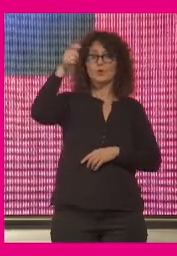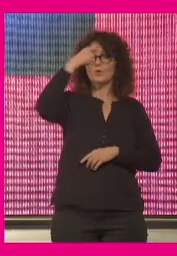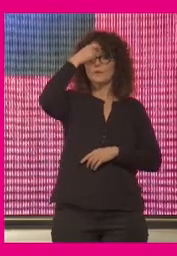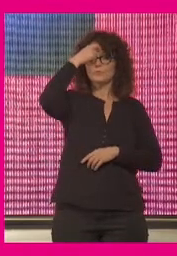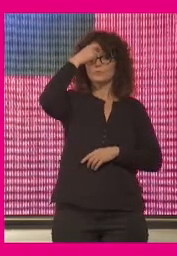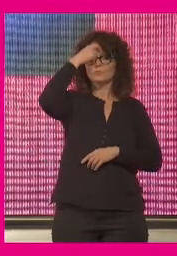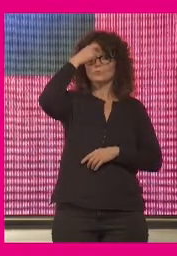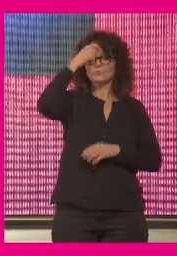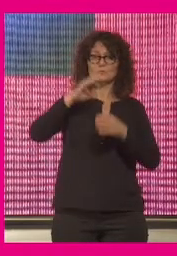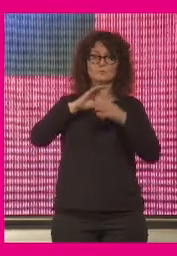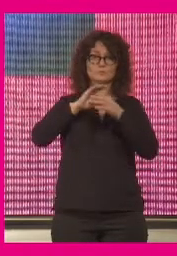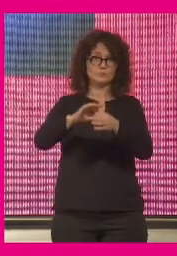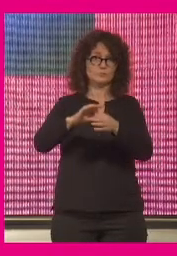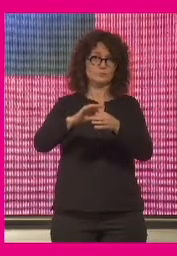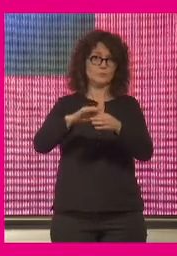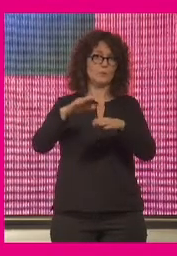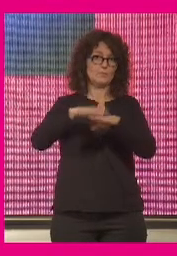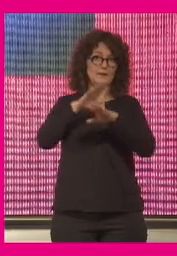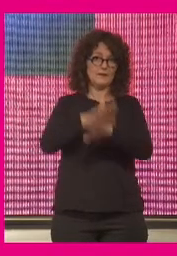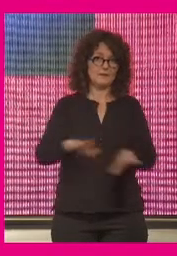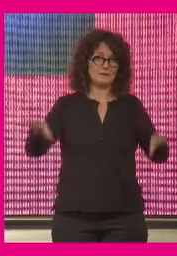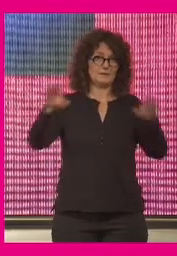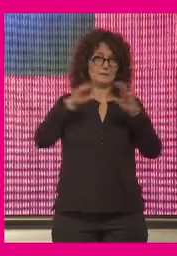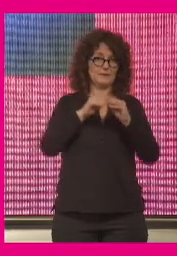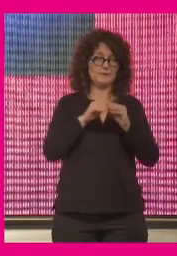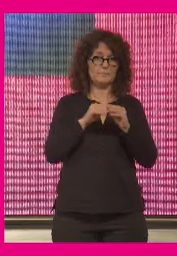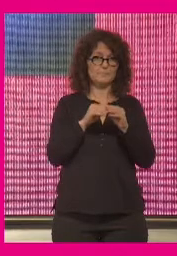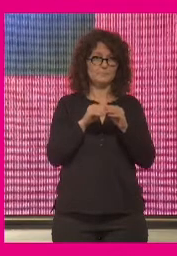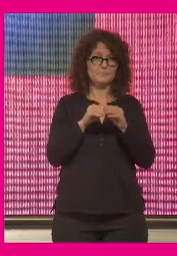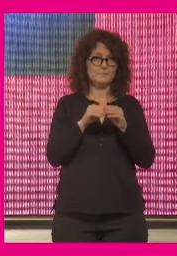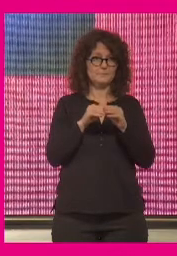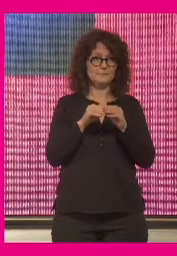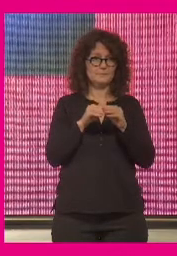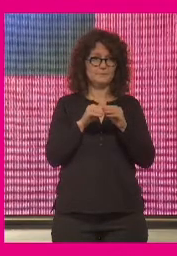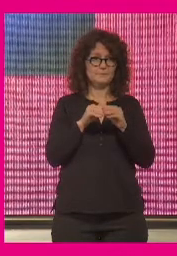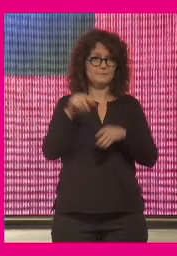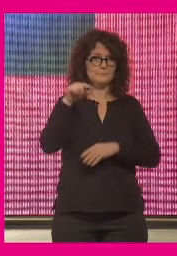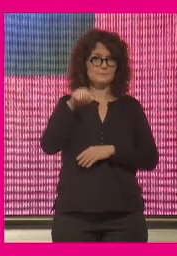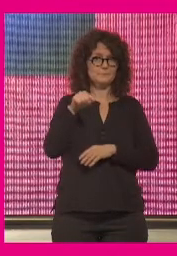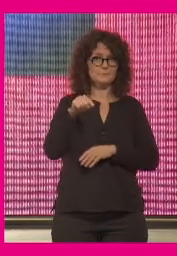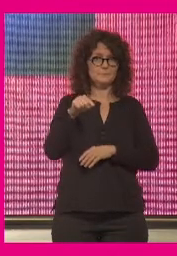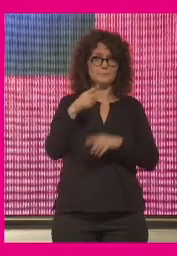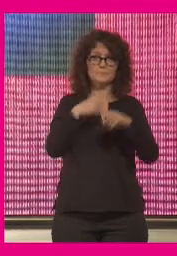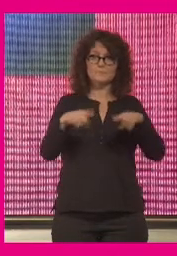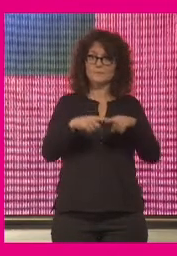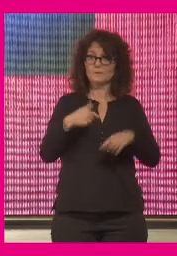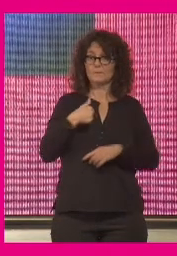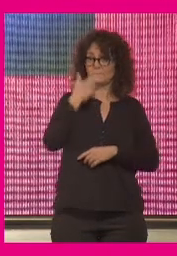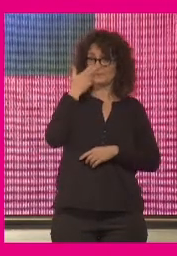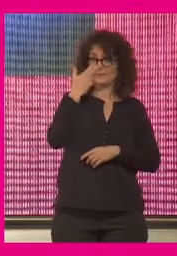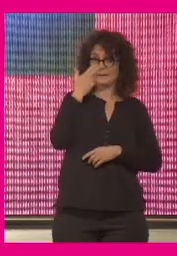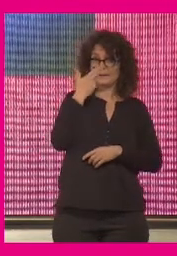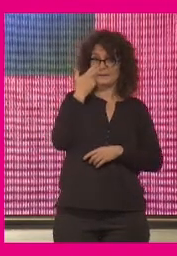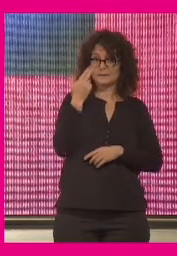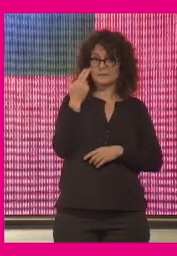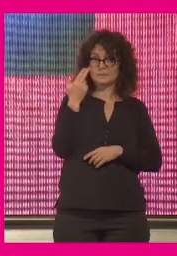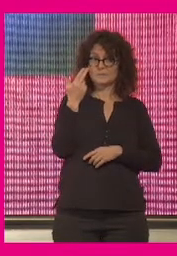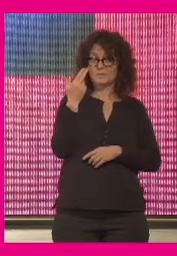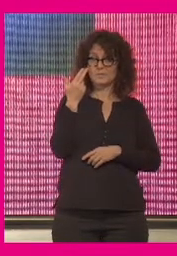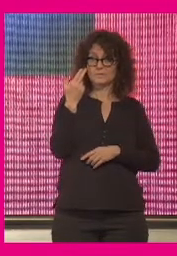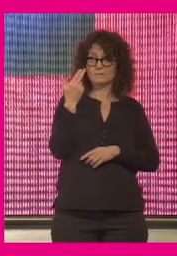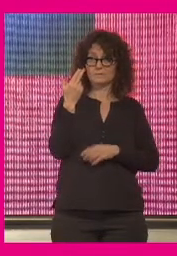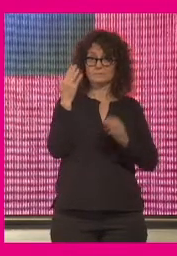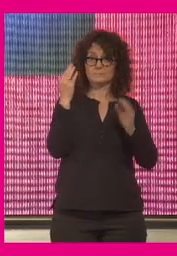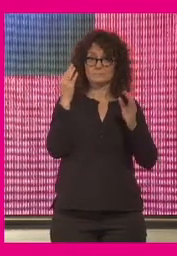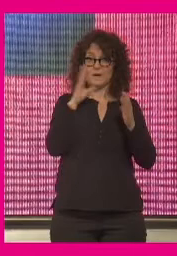la acompañan y la interpretan eso uno de los aspectos que a mí me interesa me está interesando en estos momentos